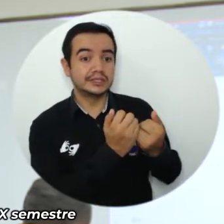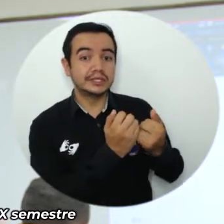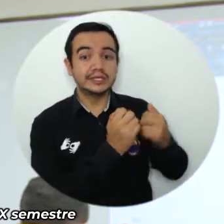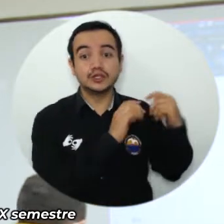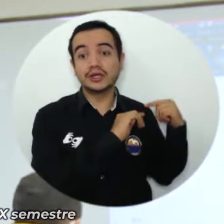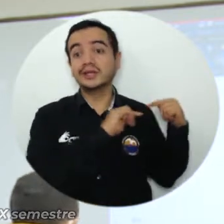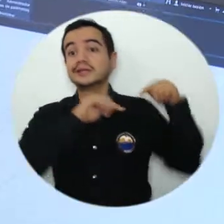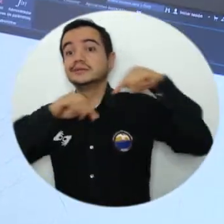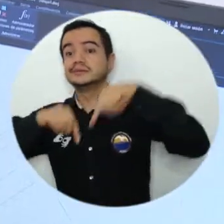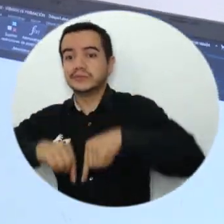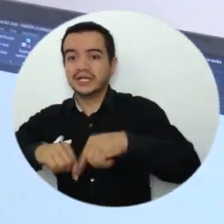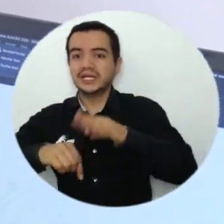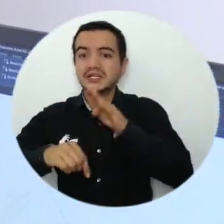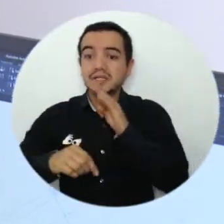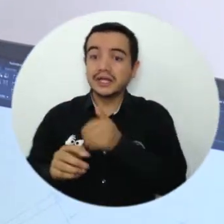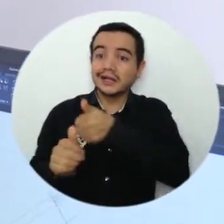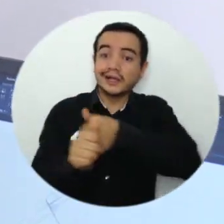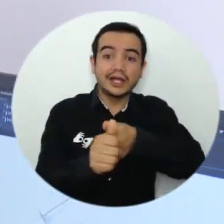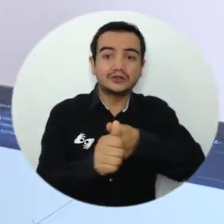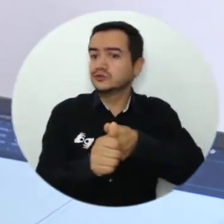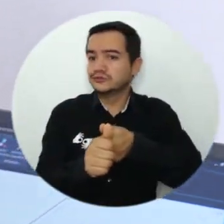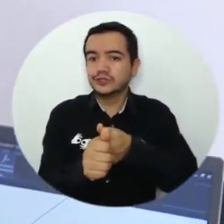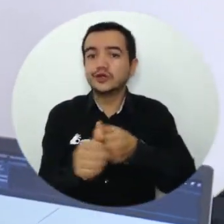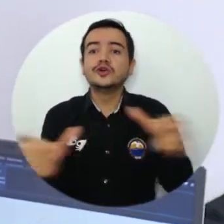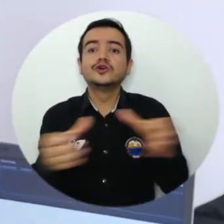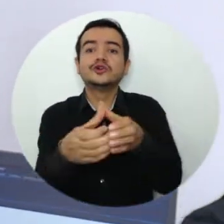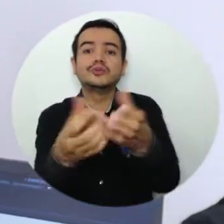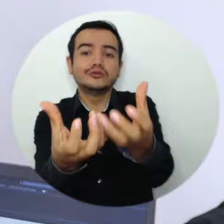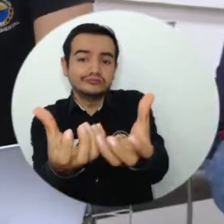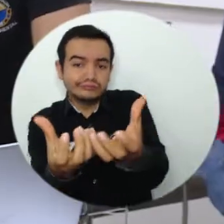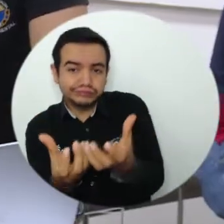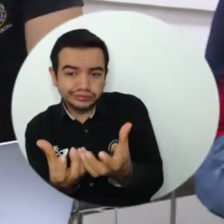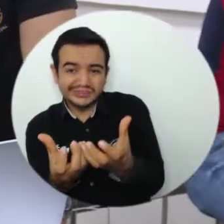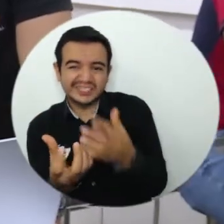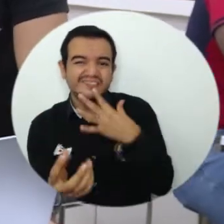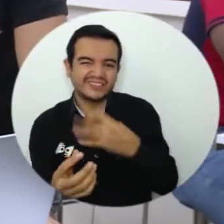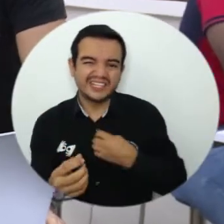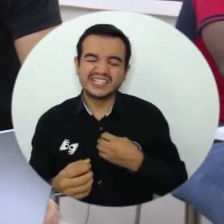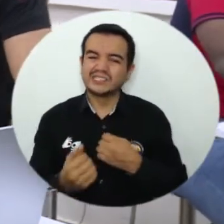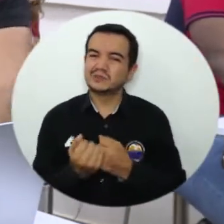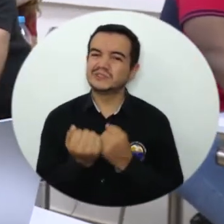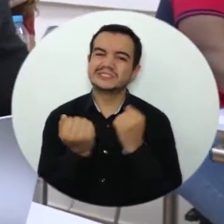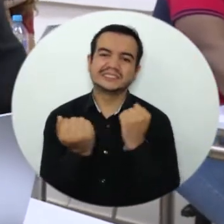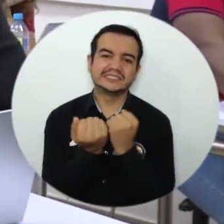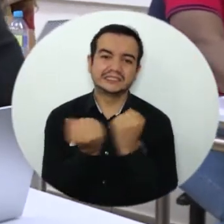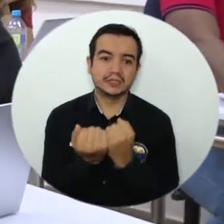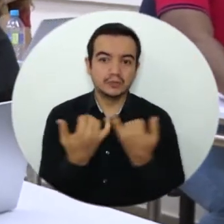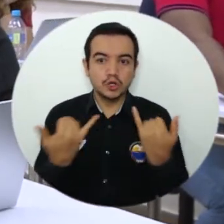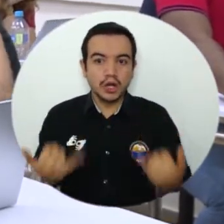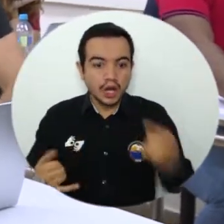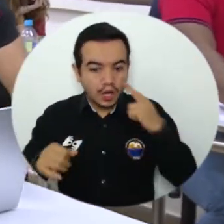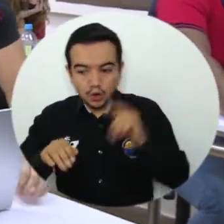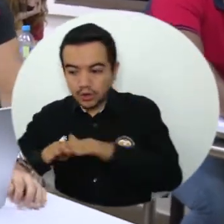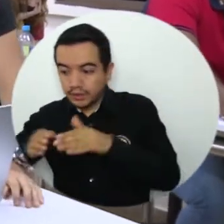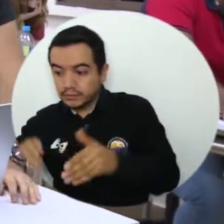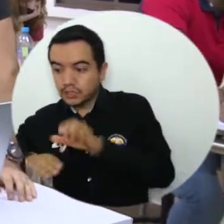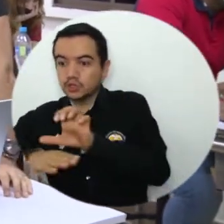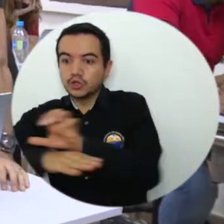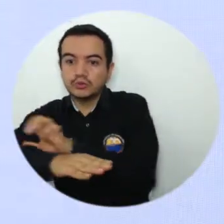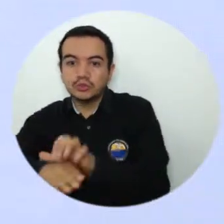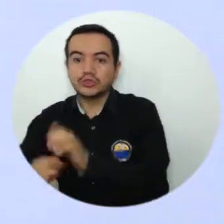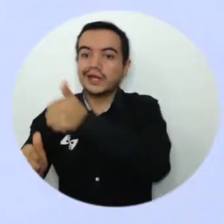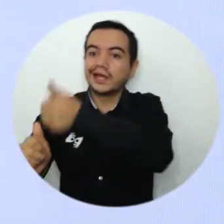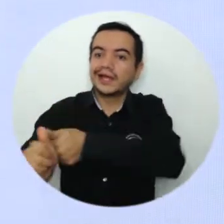sentido de que era una sola mesa con varios computadores, era algo pues bastante incómodo y ahora pues como pueden observar tenemos mesas individuales,